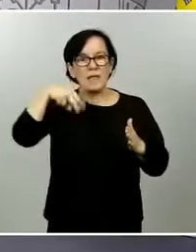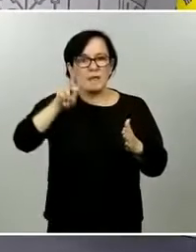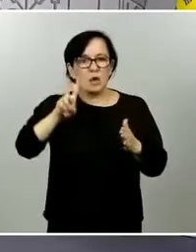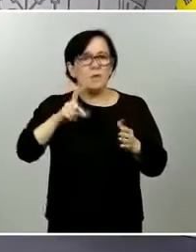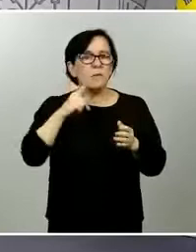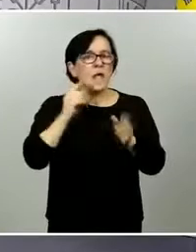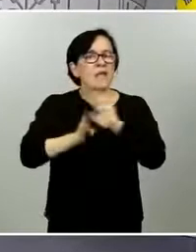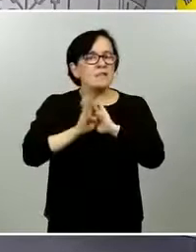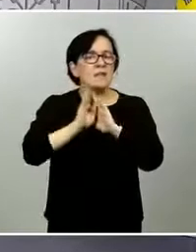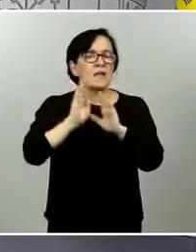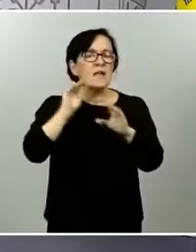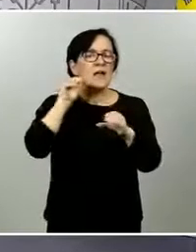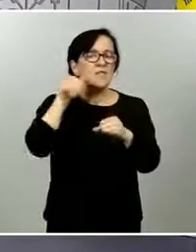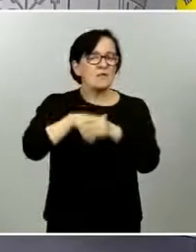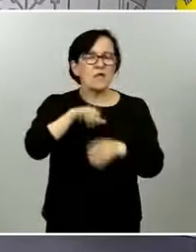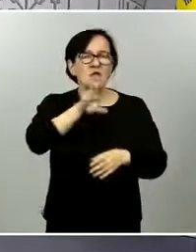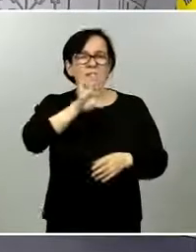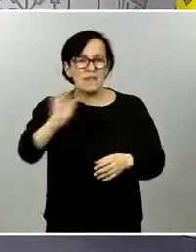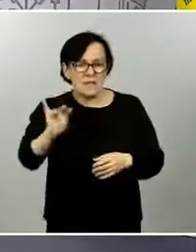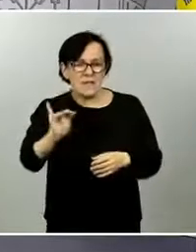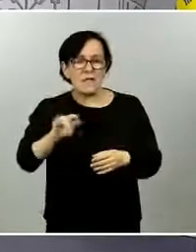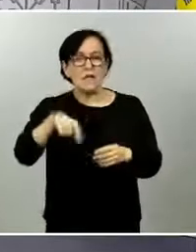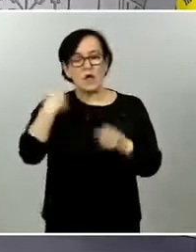congreso dada las estrechas mayorías